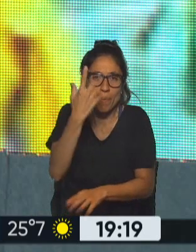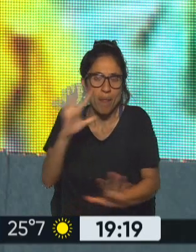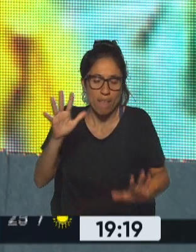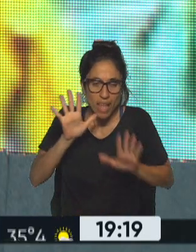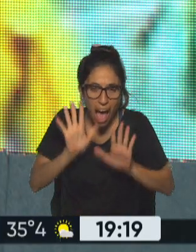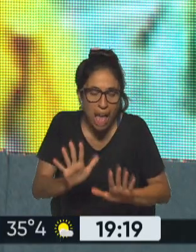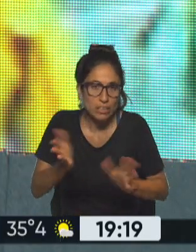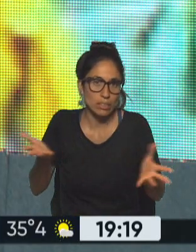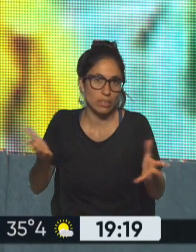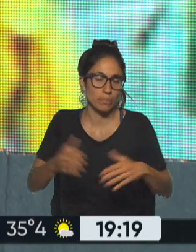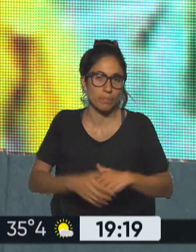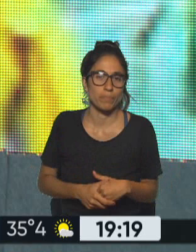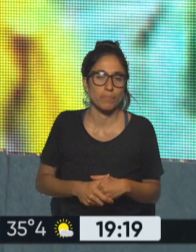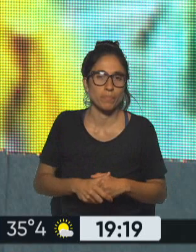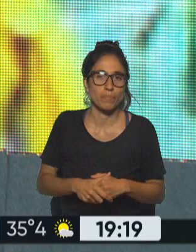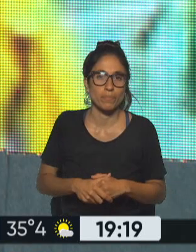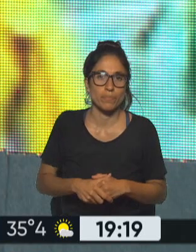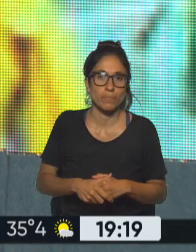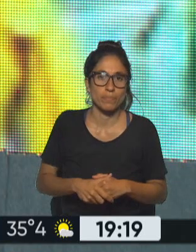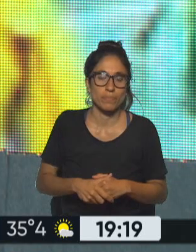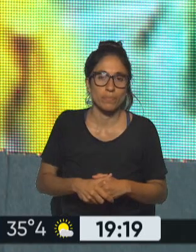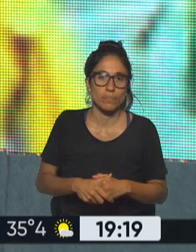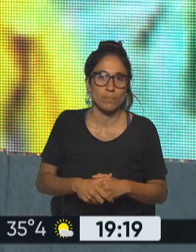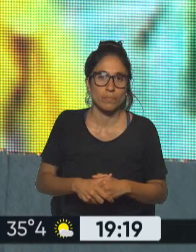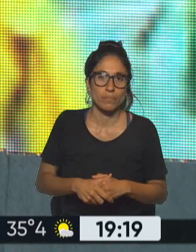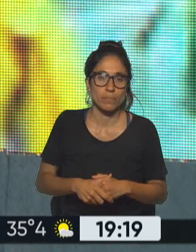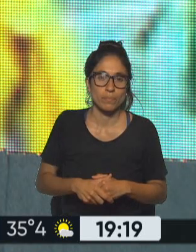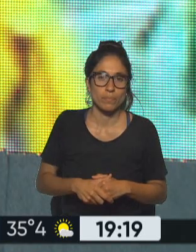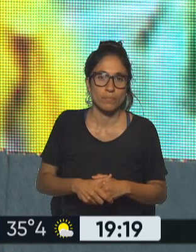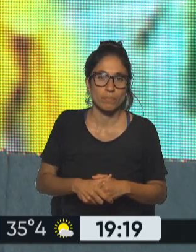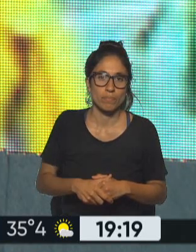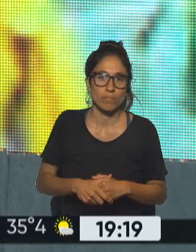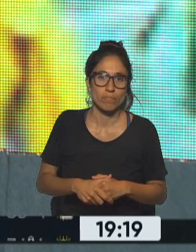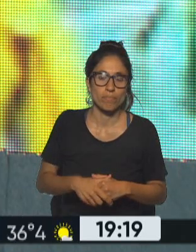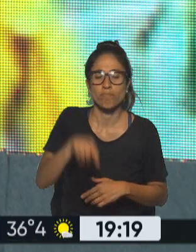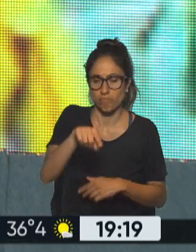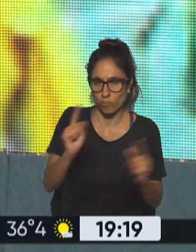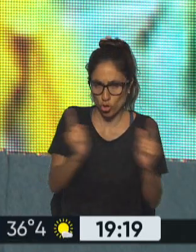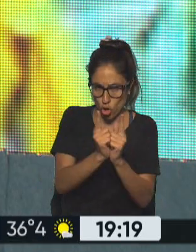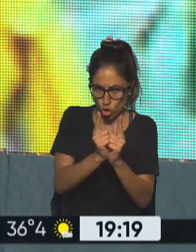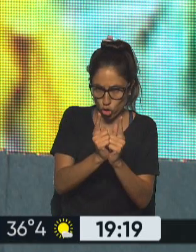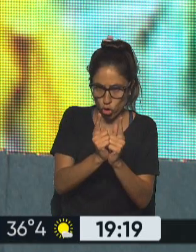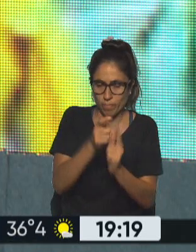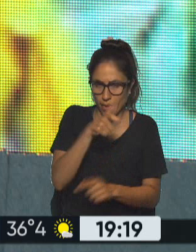bueno que queda en claro de esta parte pero hay más definiciones de Lula vamos a repetir de que los